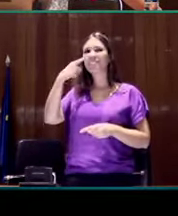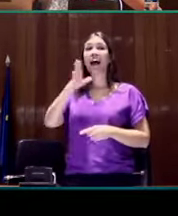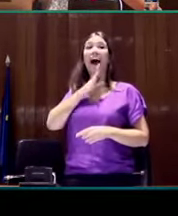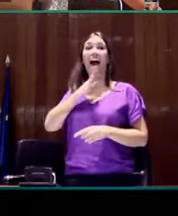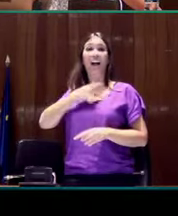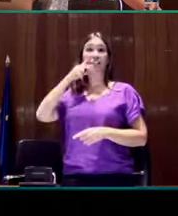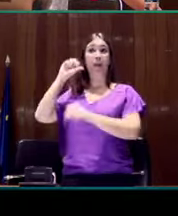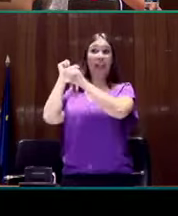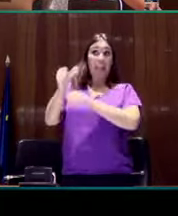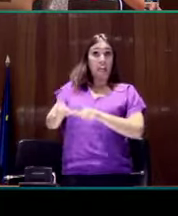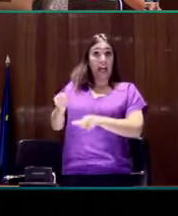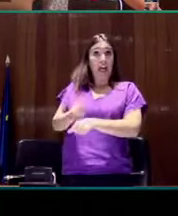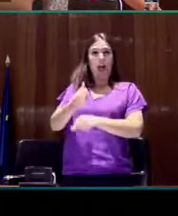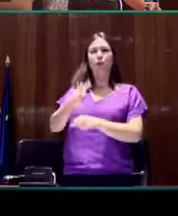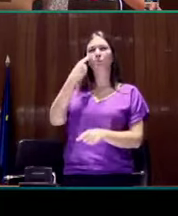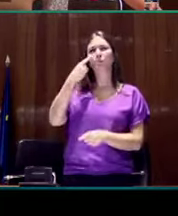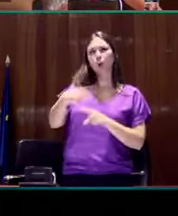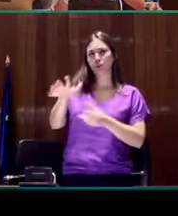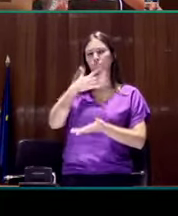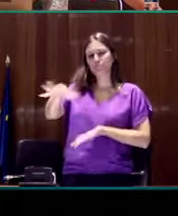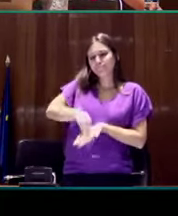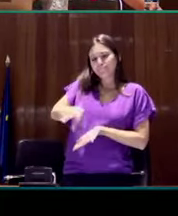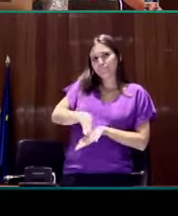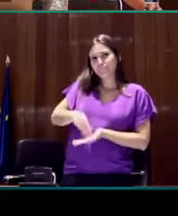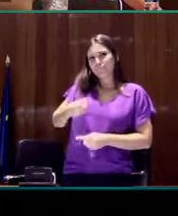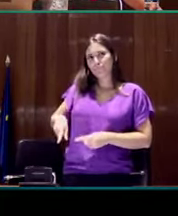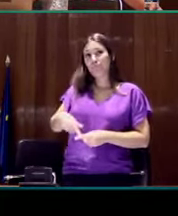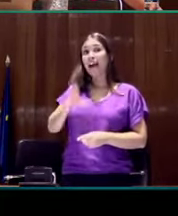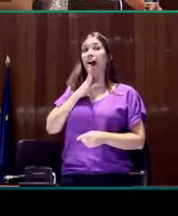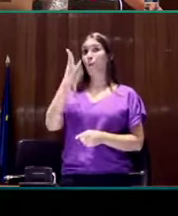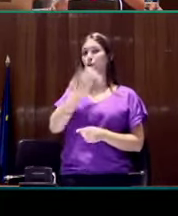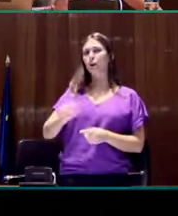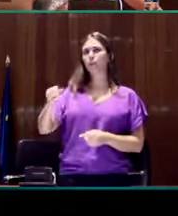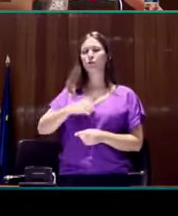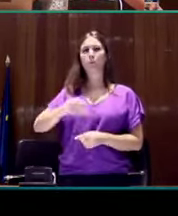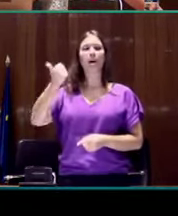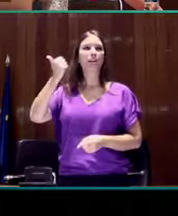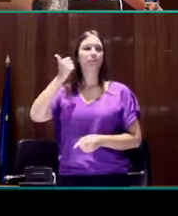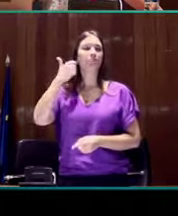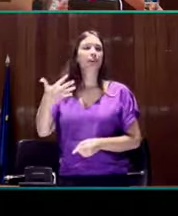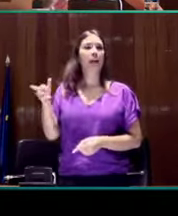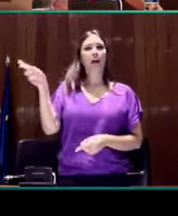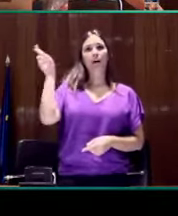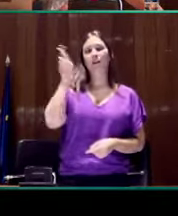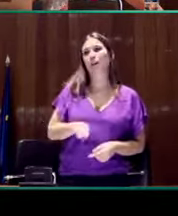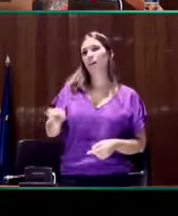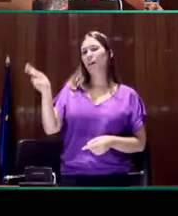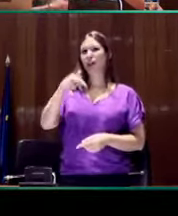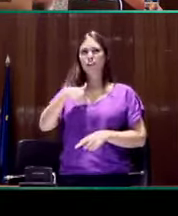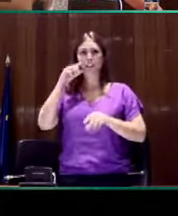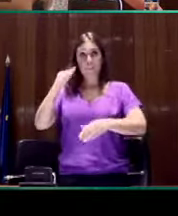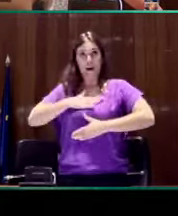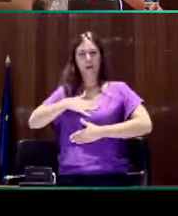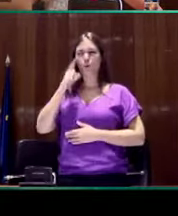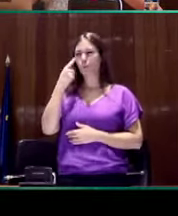de experiencia laboral. Y en estos años, una de las cosas que más repetía y que más se veía y que además más me llamaba la